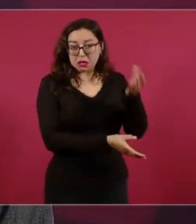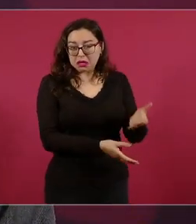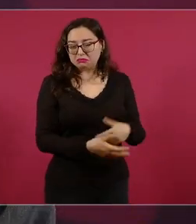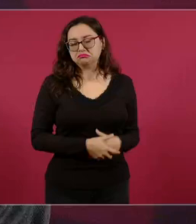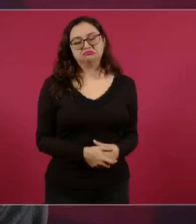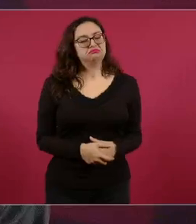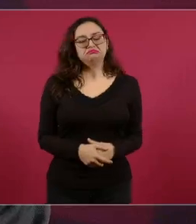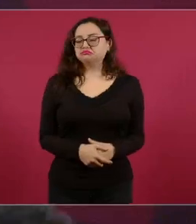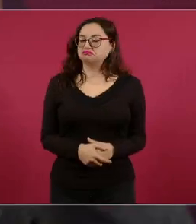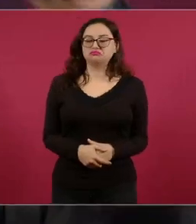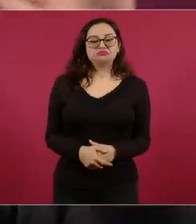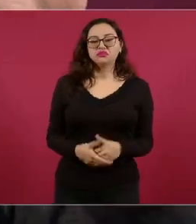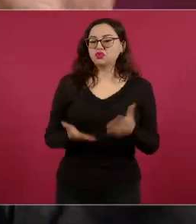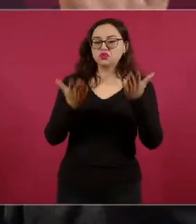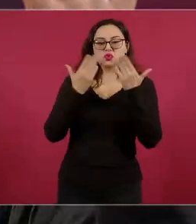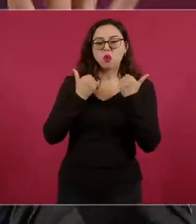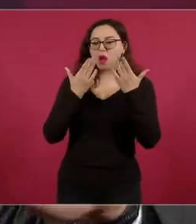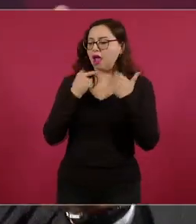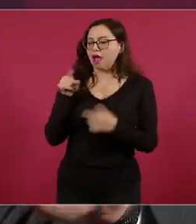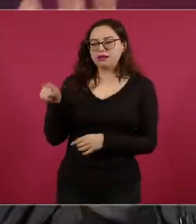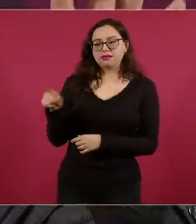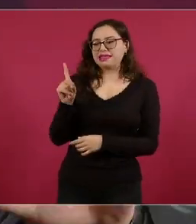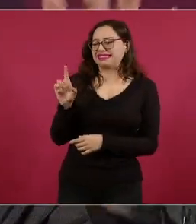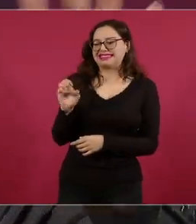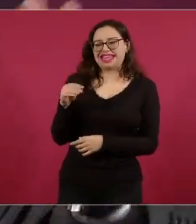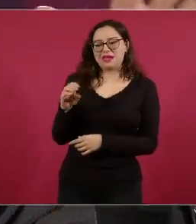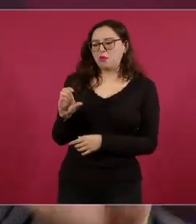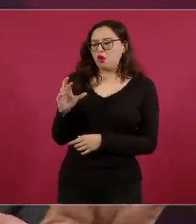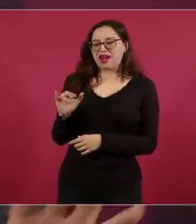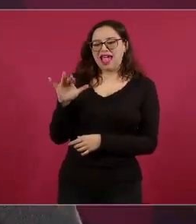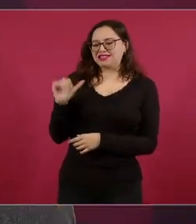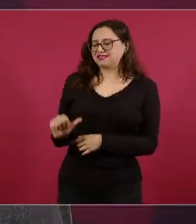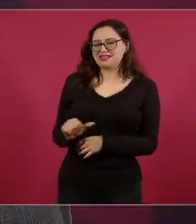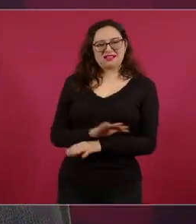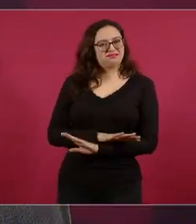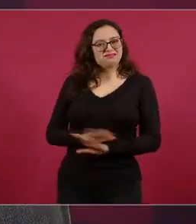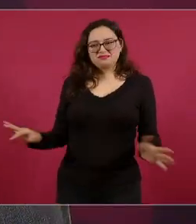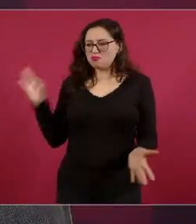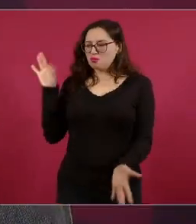Ya basta de que usen la democracia de fachada.